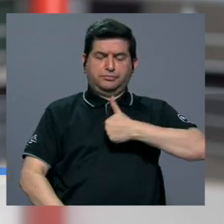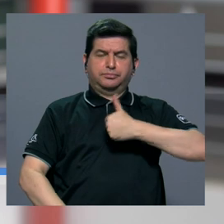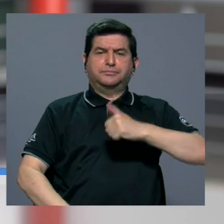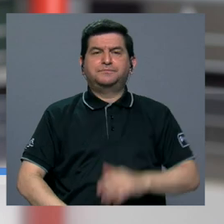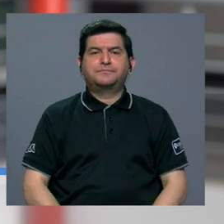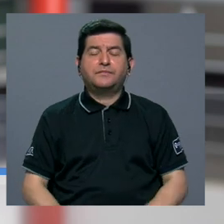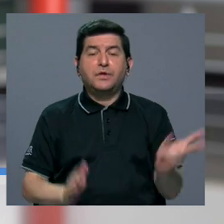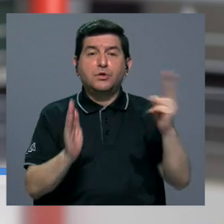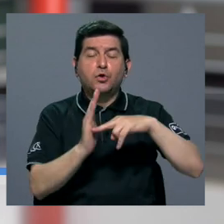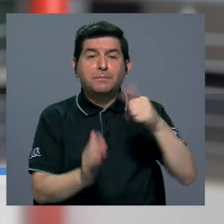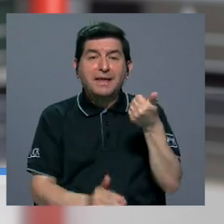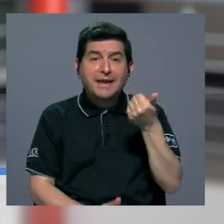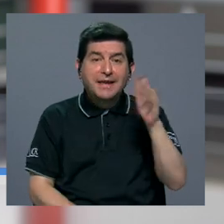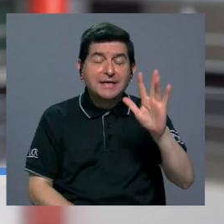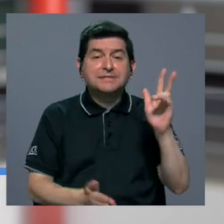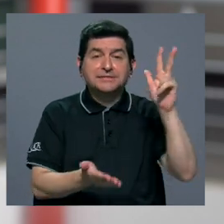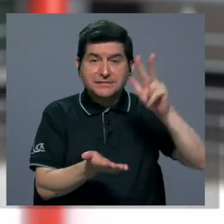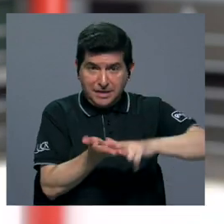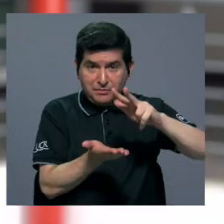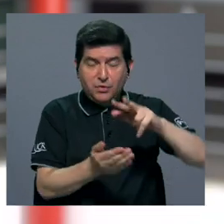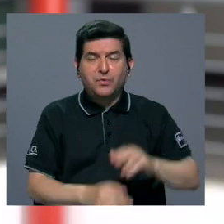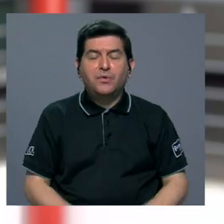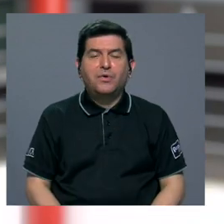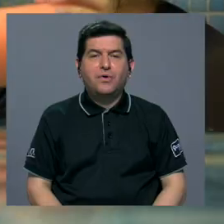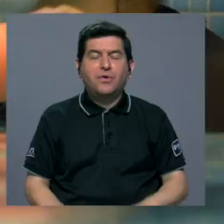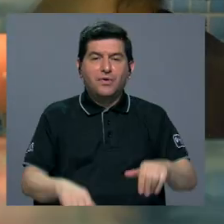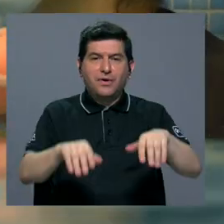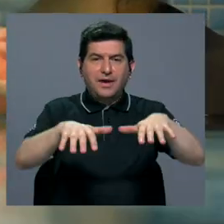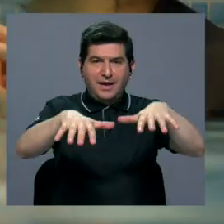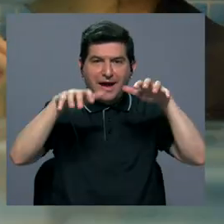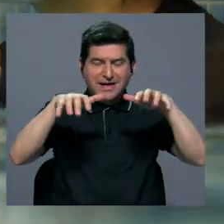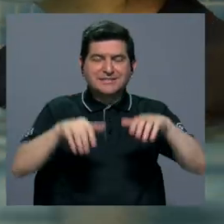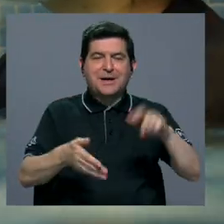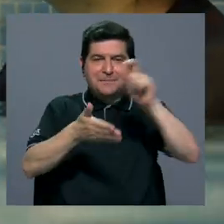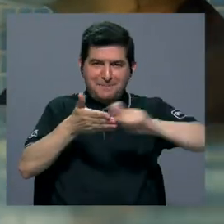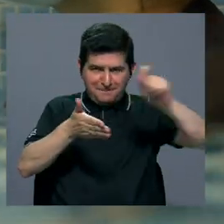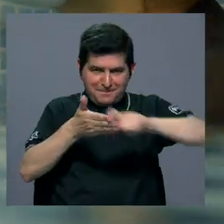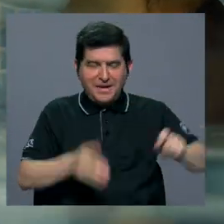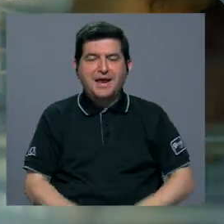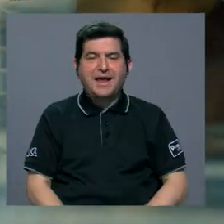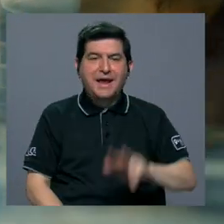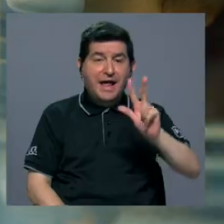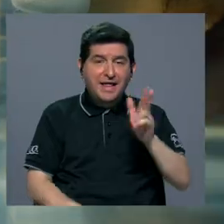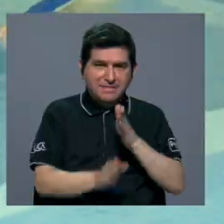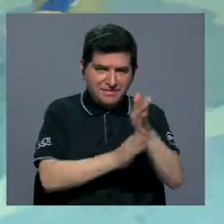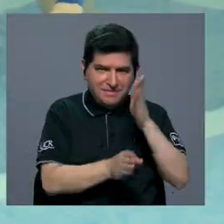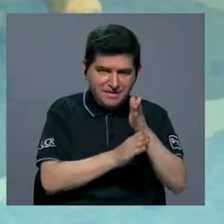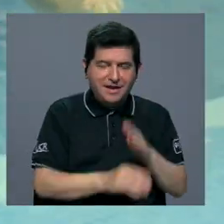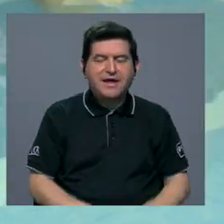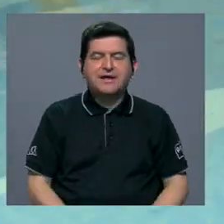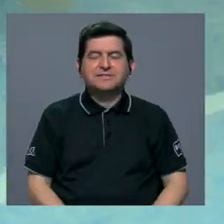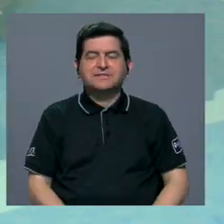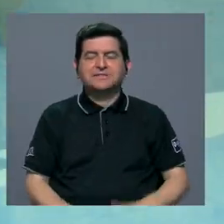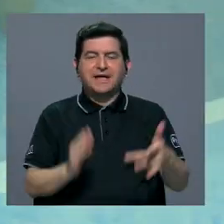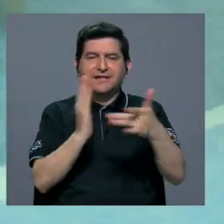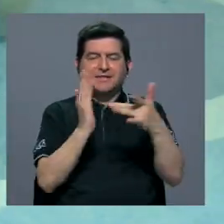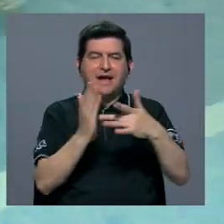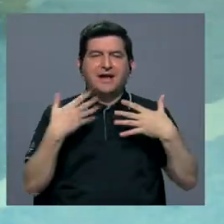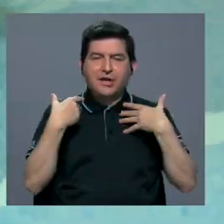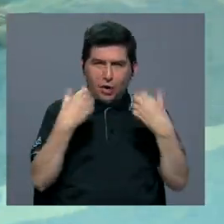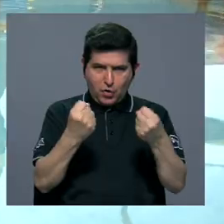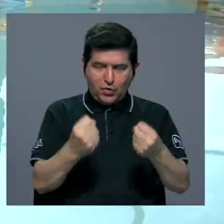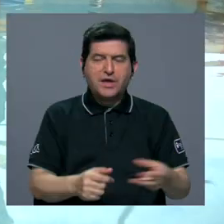en el 2015 se aprobó en asamblea de escuela que tres de las carreras de la Escuela de Tecnologías en Salud